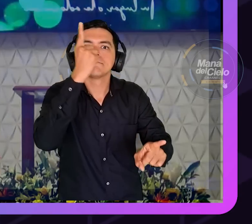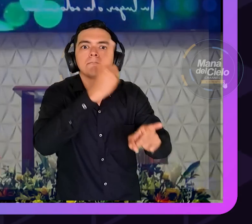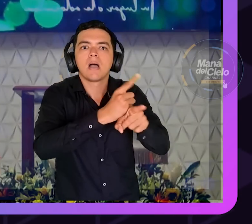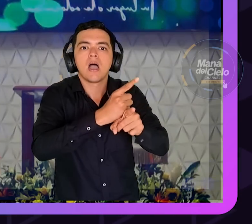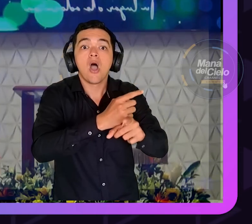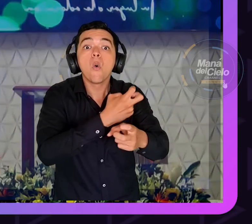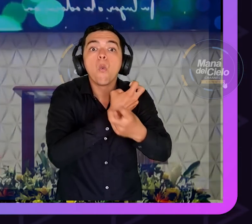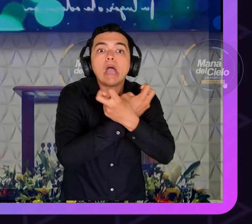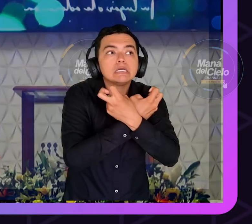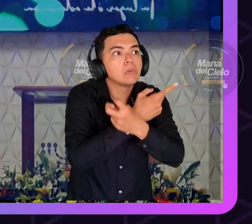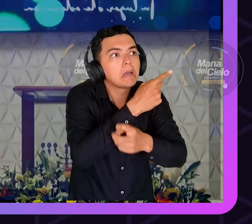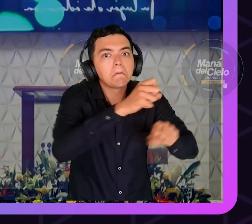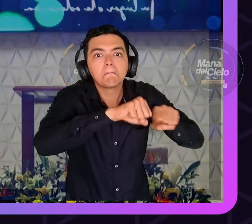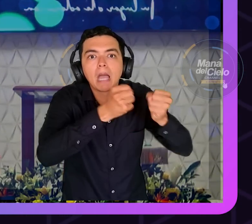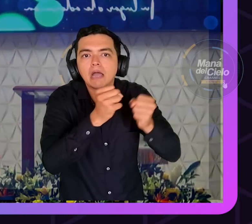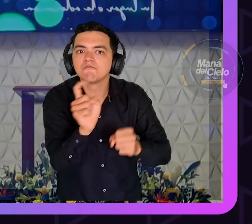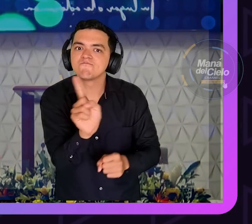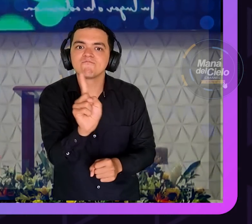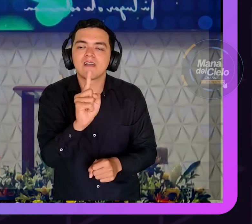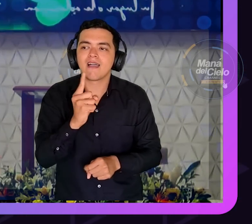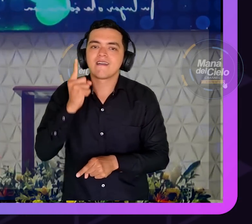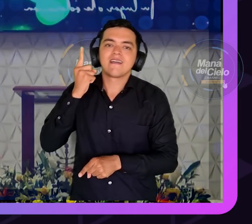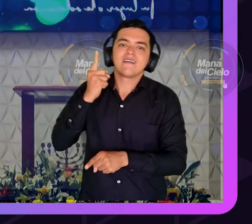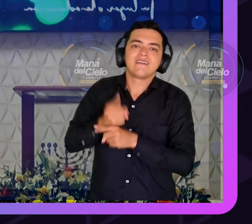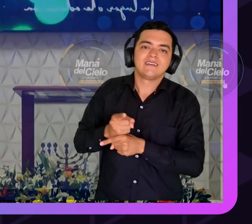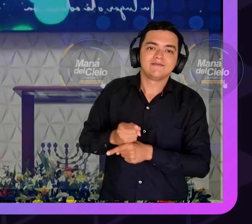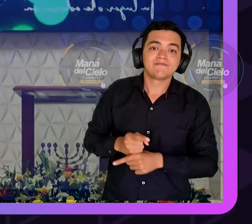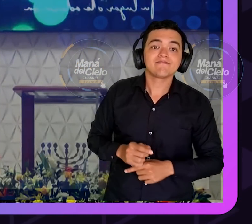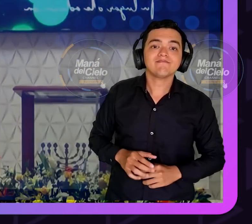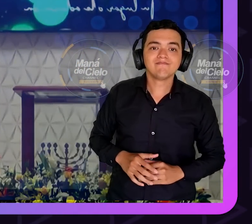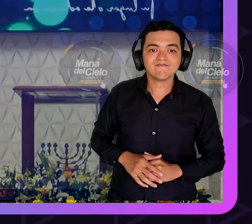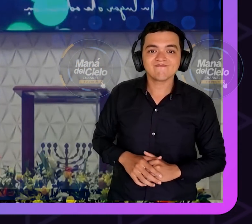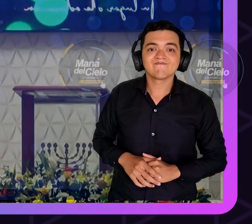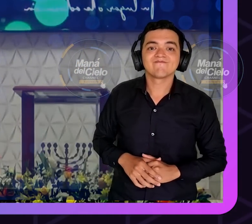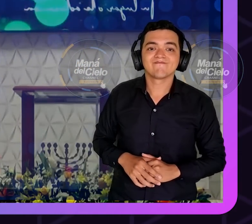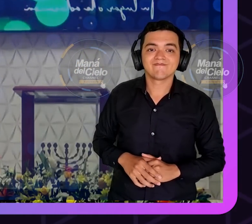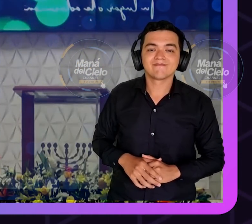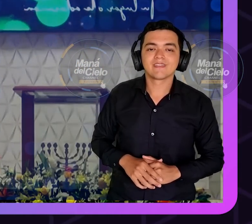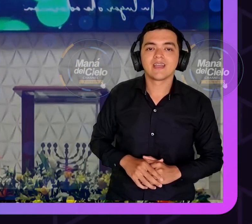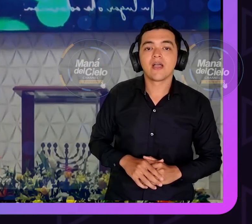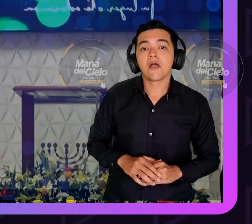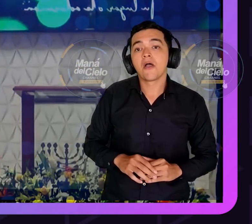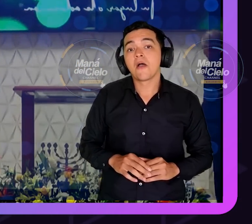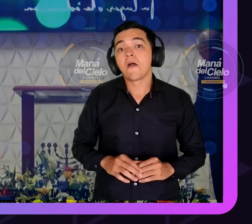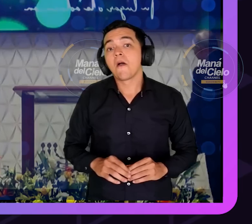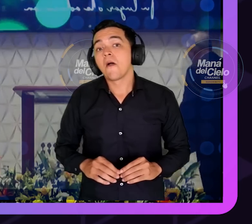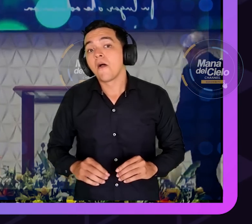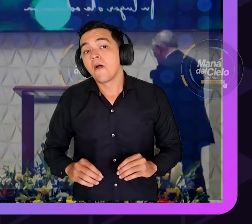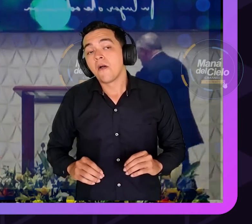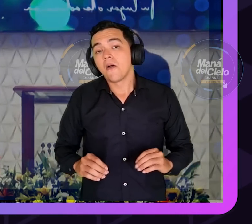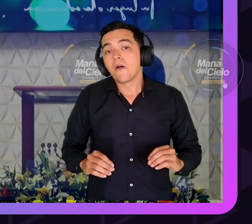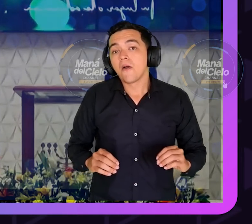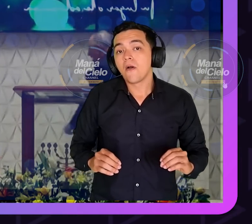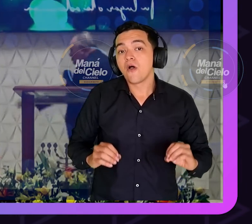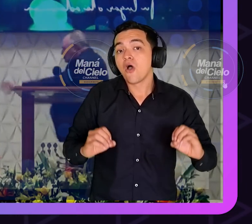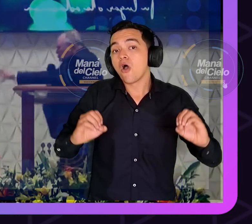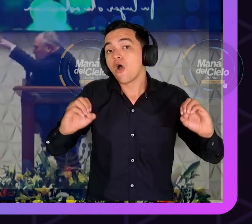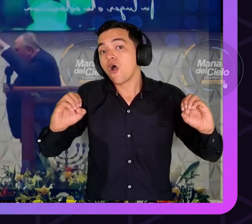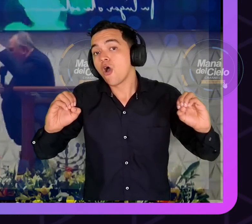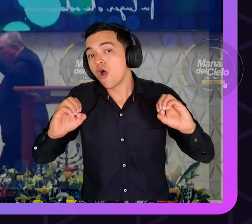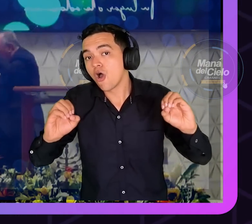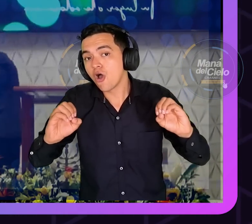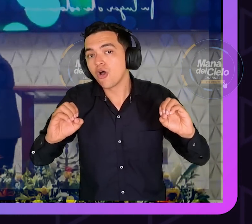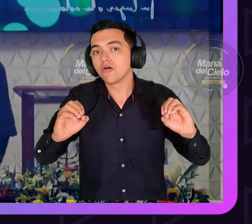escritura que dijo entre los ricos fue en su muerte aleluya y esos